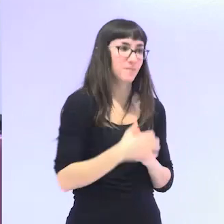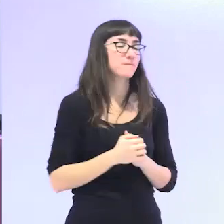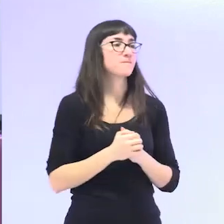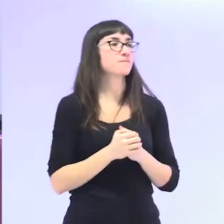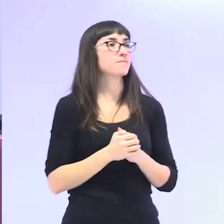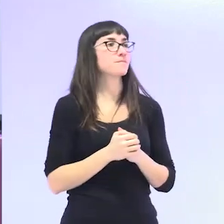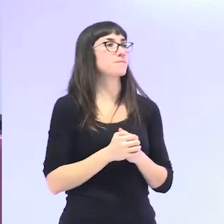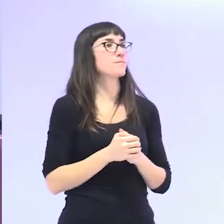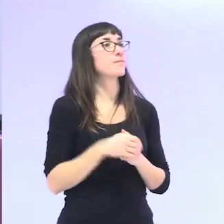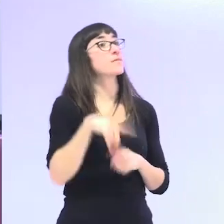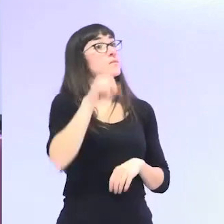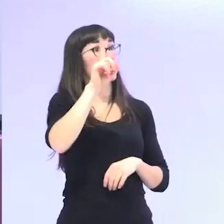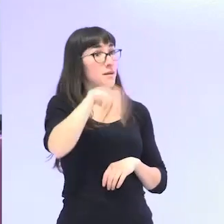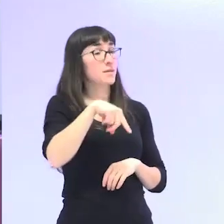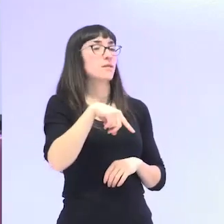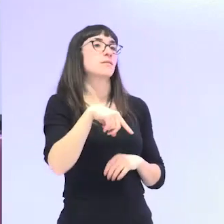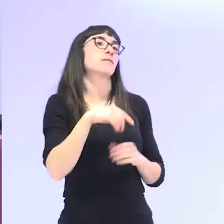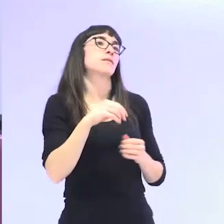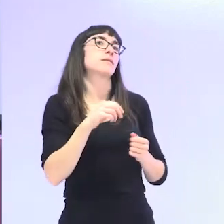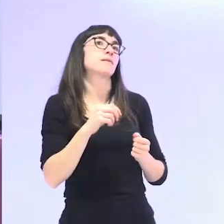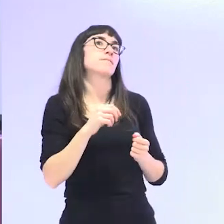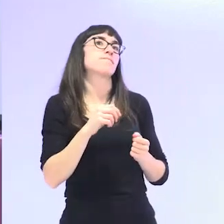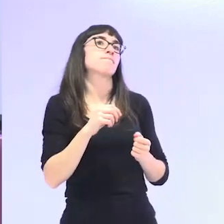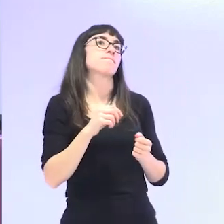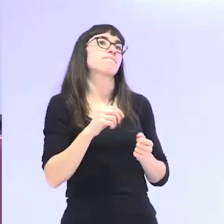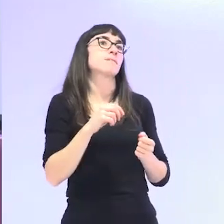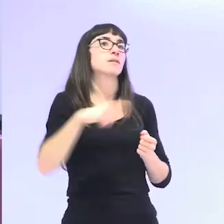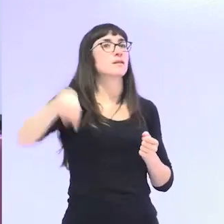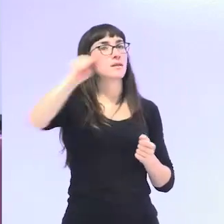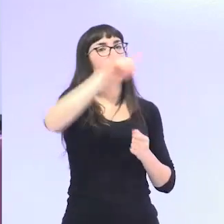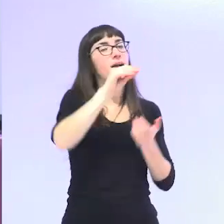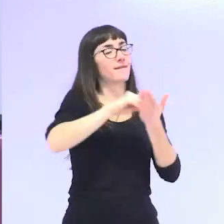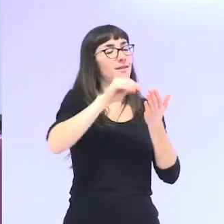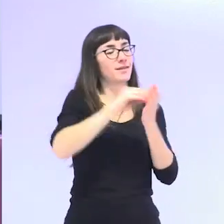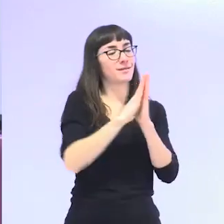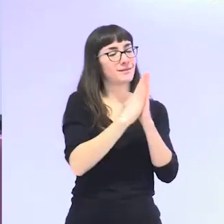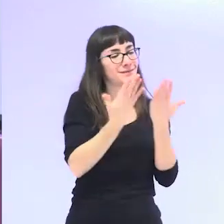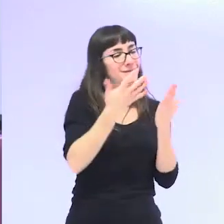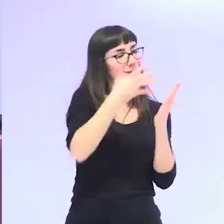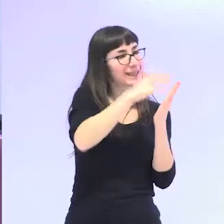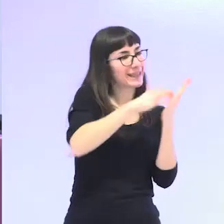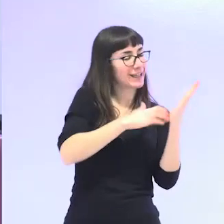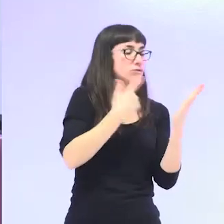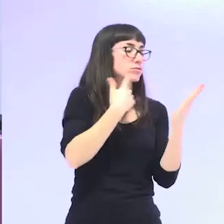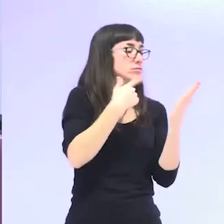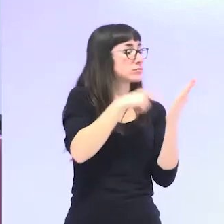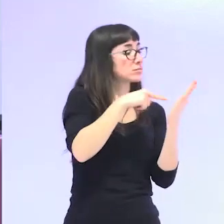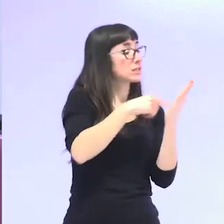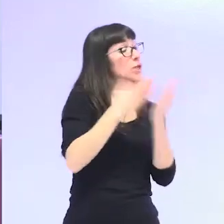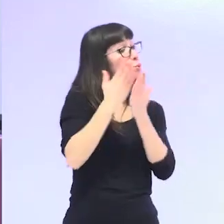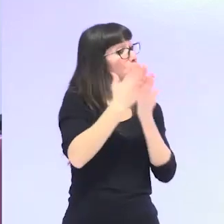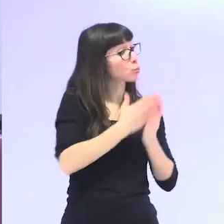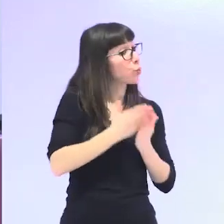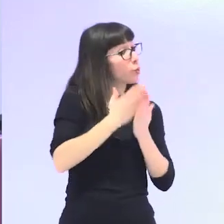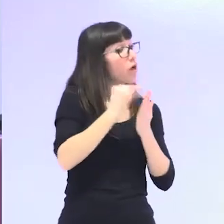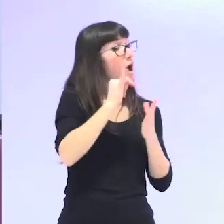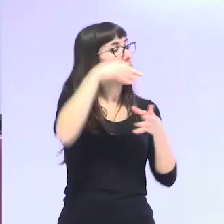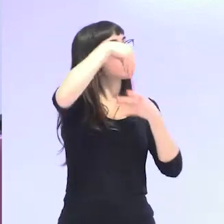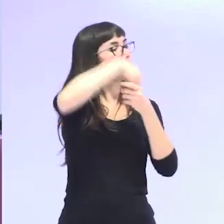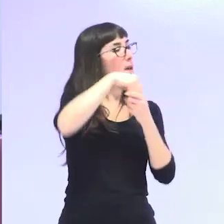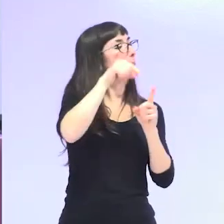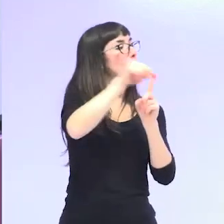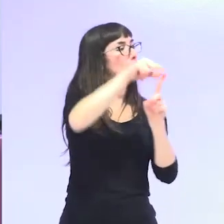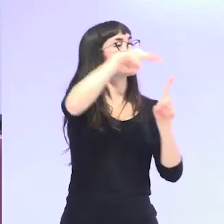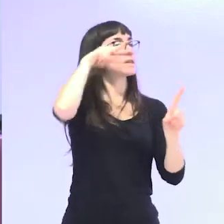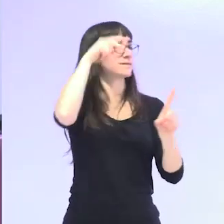cuando a veces leemos textos en donde se dice que se hace un estudio con perspectiva de género no siempre es así.